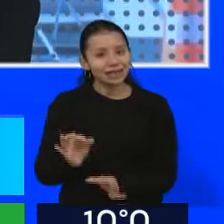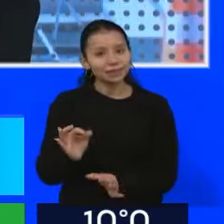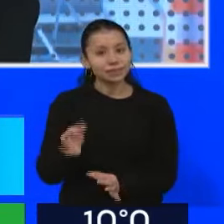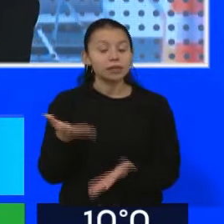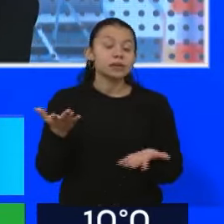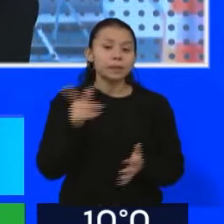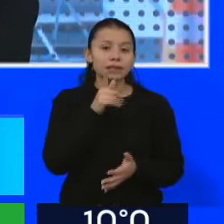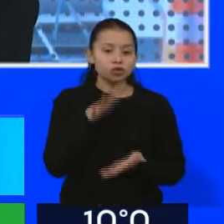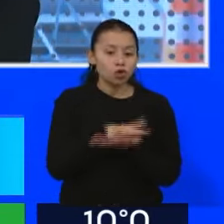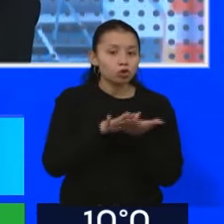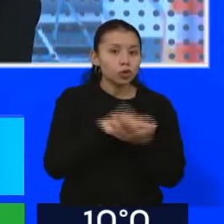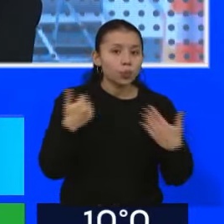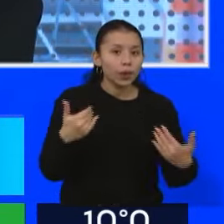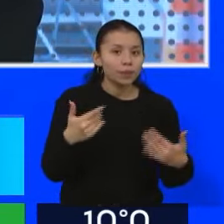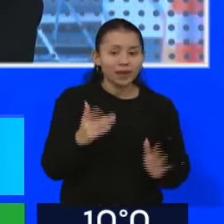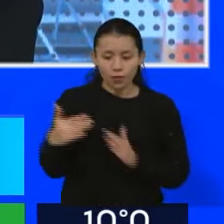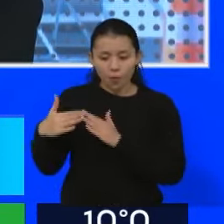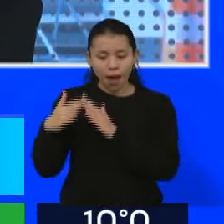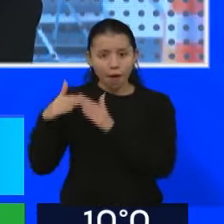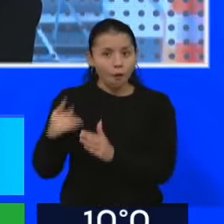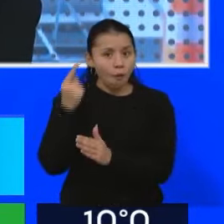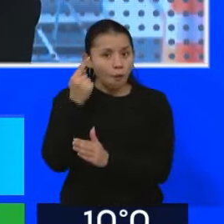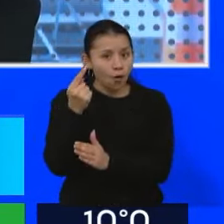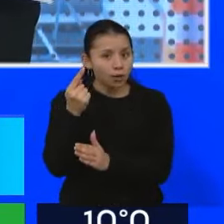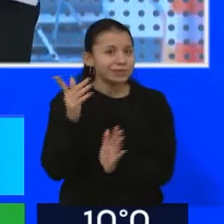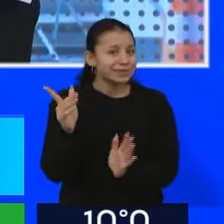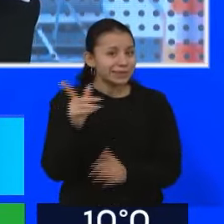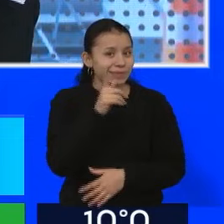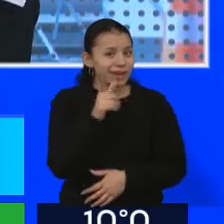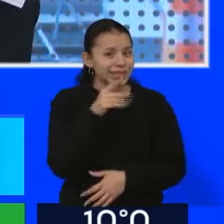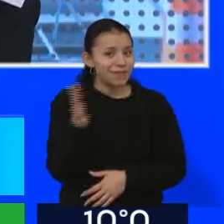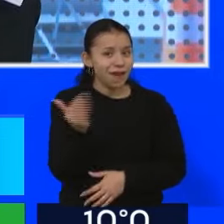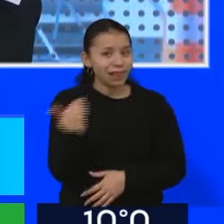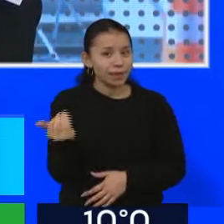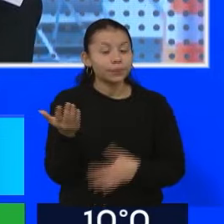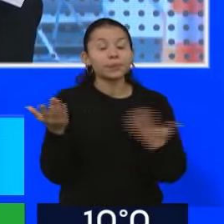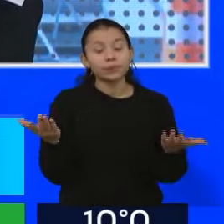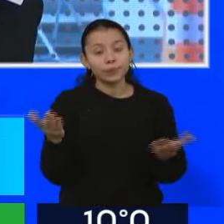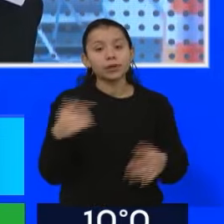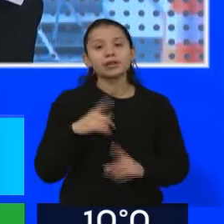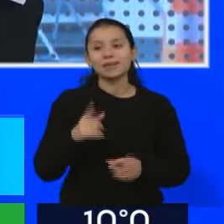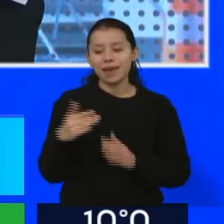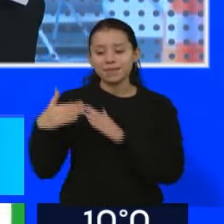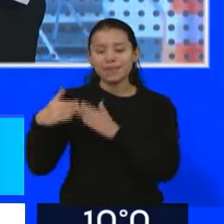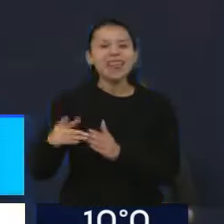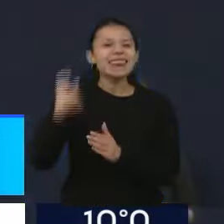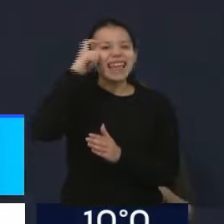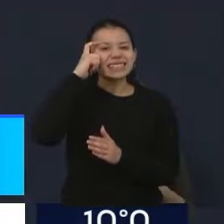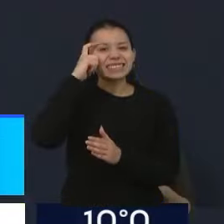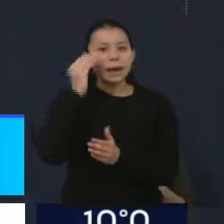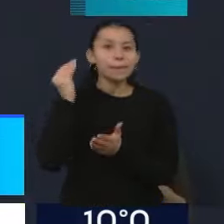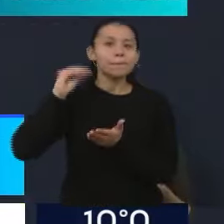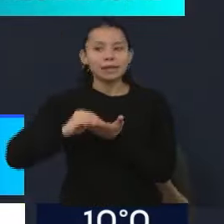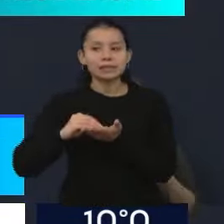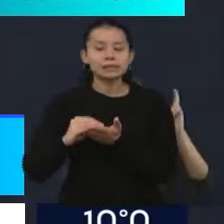pero con un solo buque no va a ser suficiente y al parecer pretenden importar 10 más. En